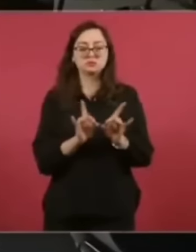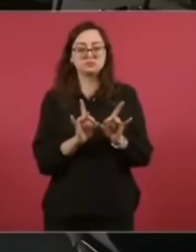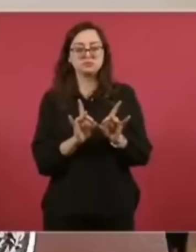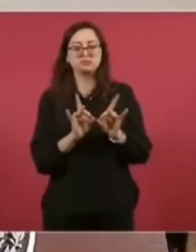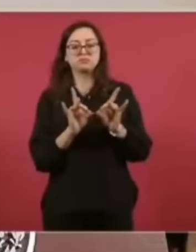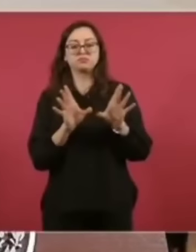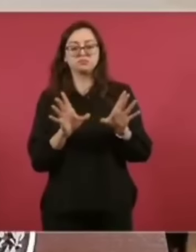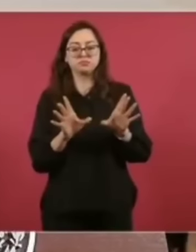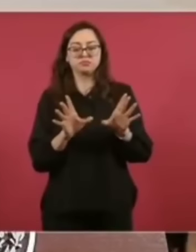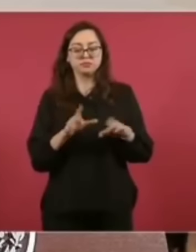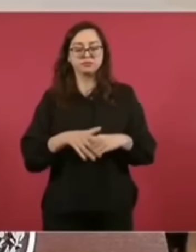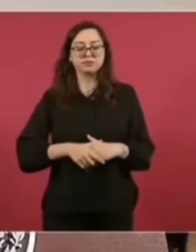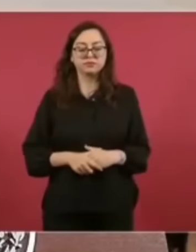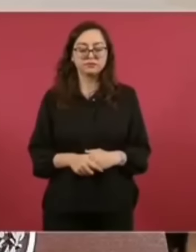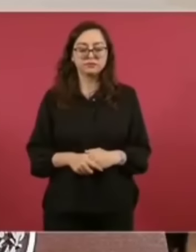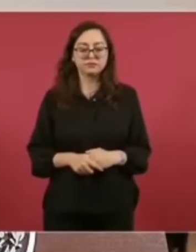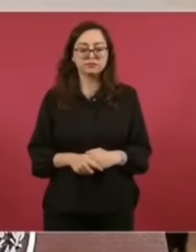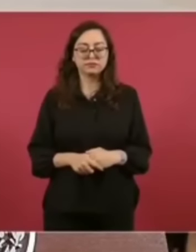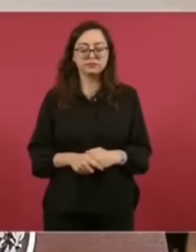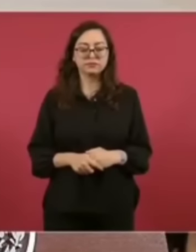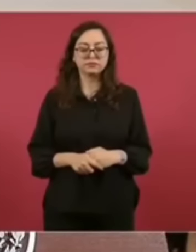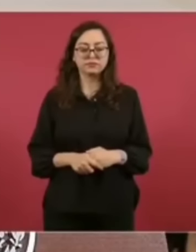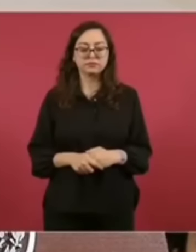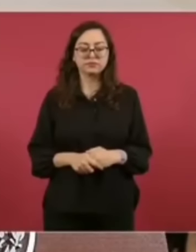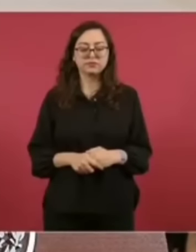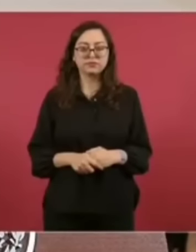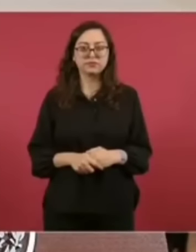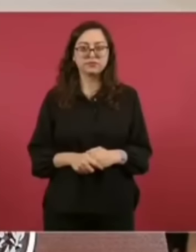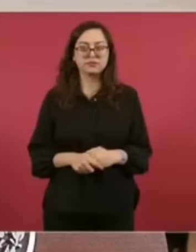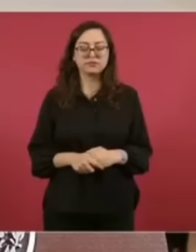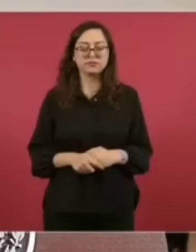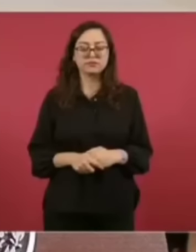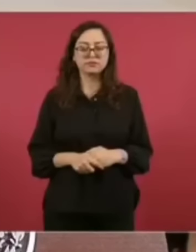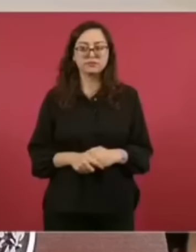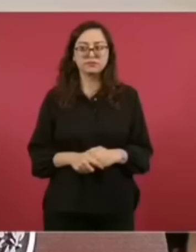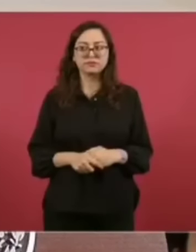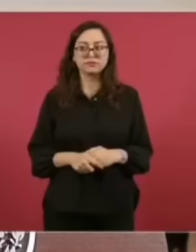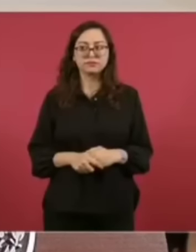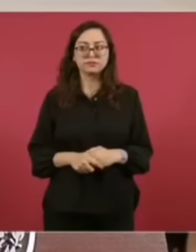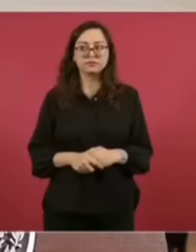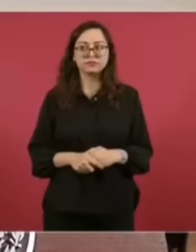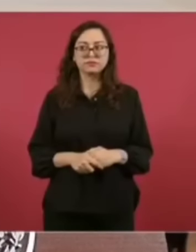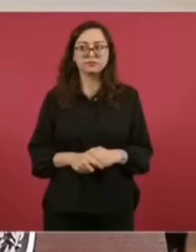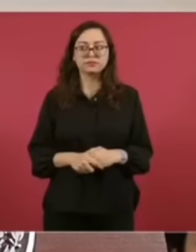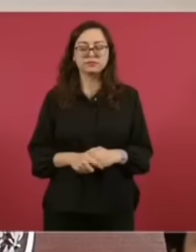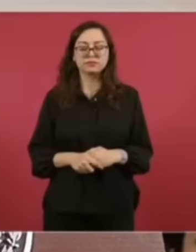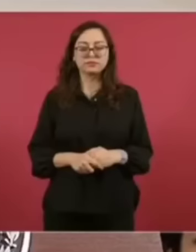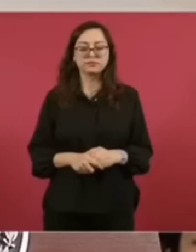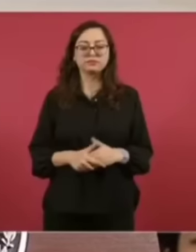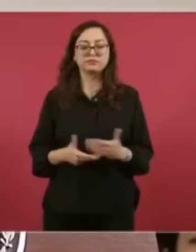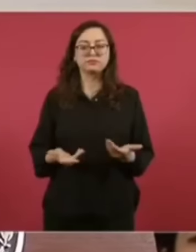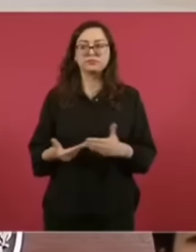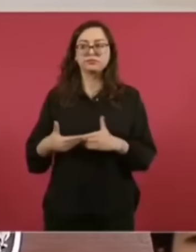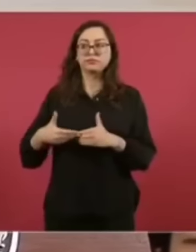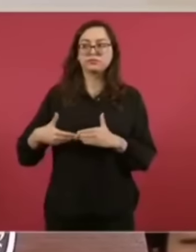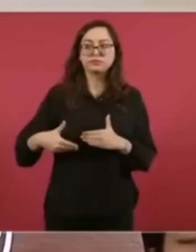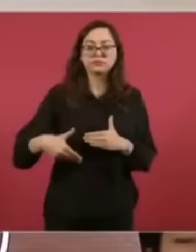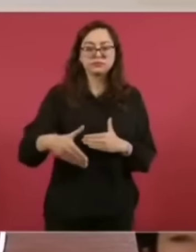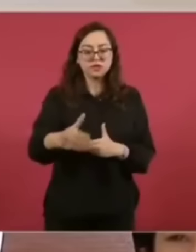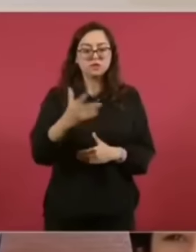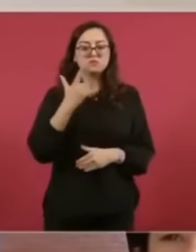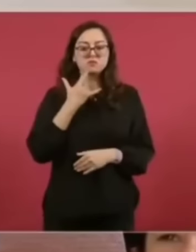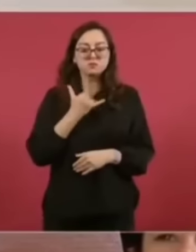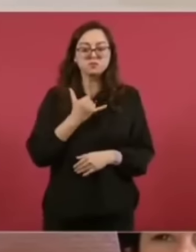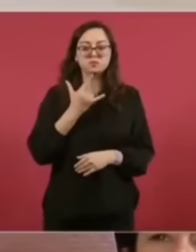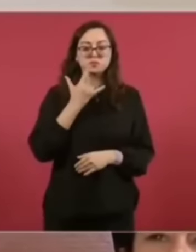de la nada, son frutos de un largo camino